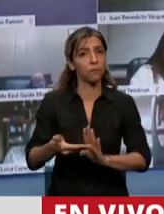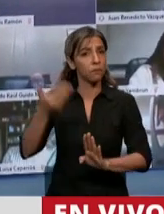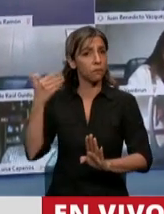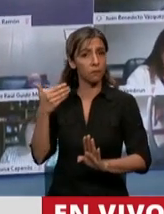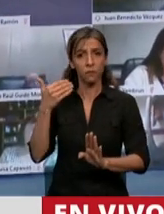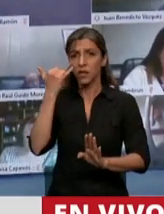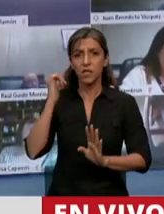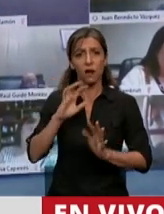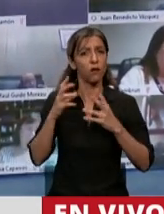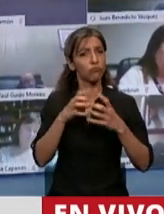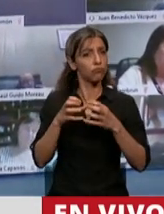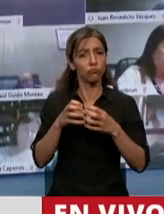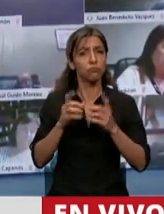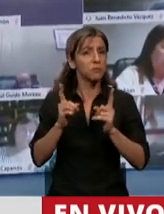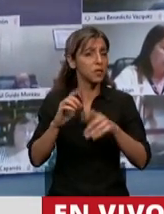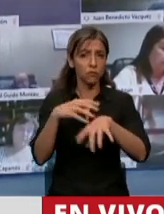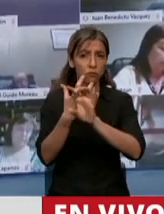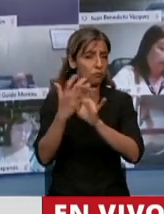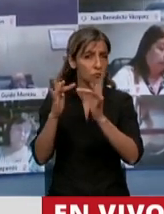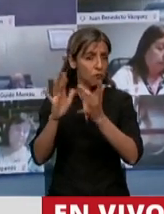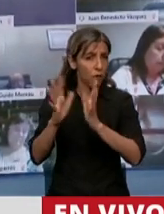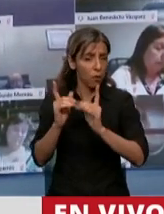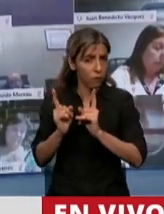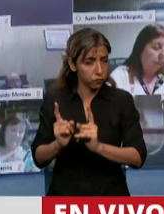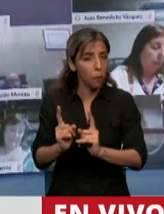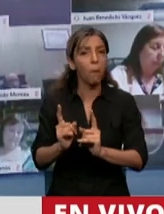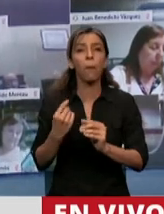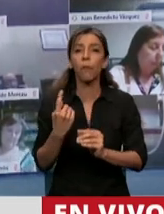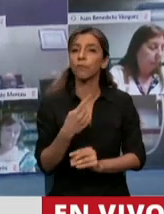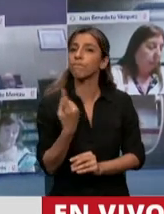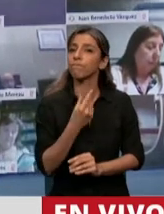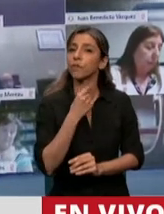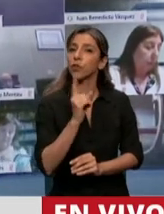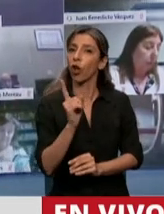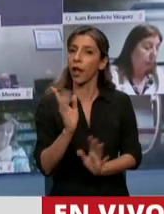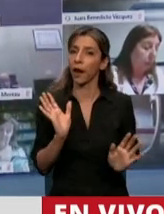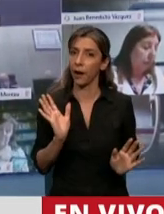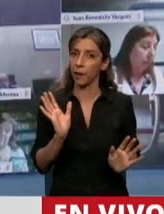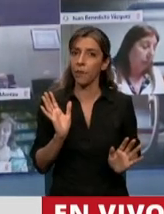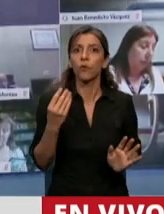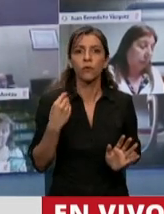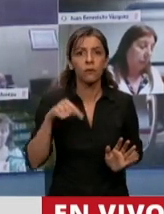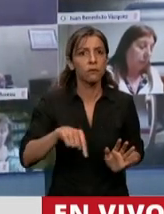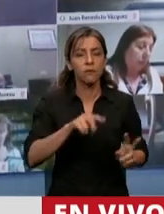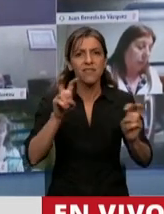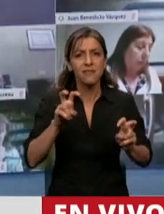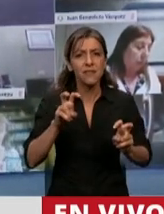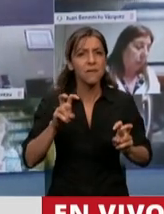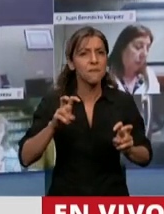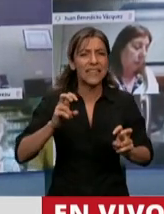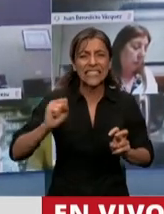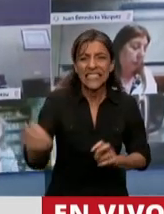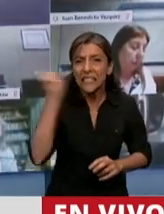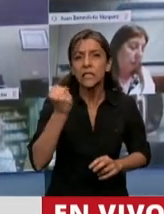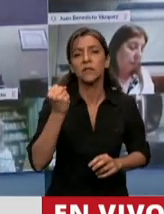pero no queremos que se tomen los temas troncales de nuestro país y se decidan la vida y el destino de los